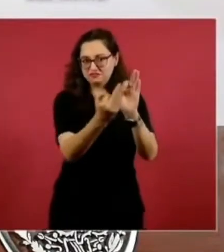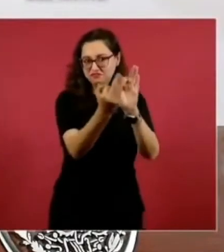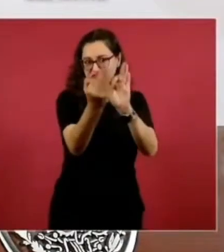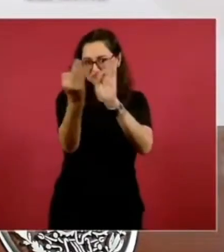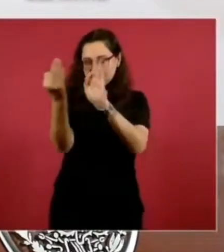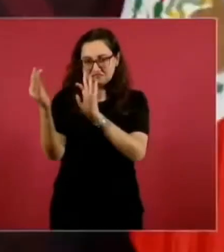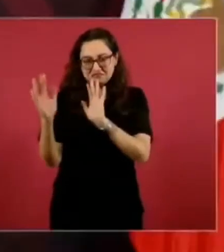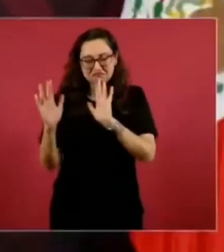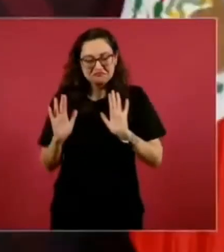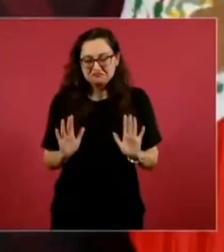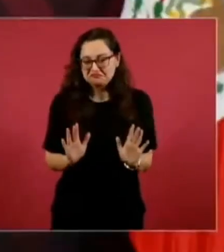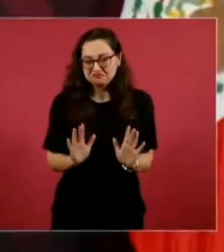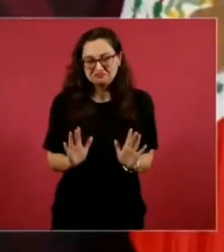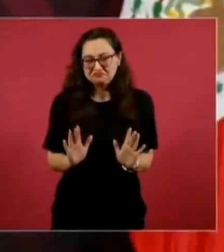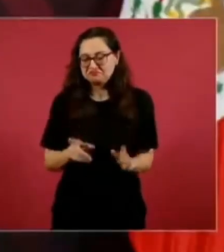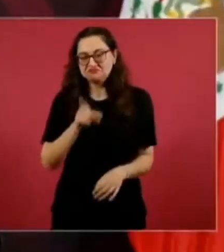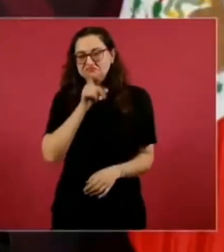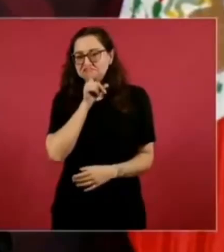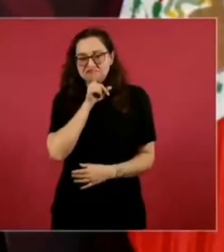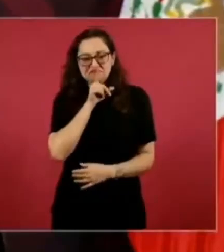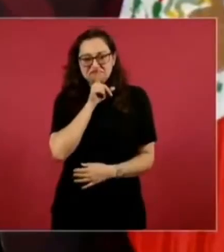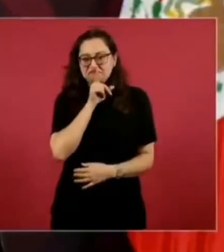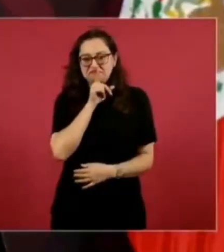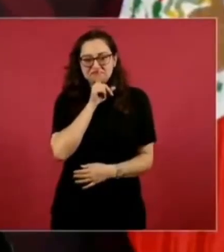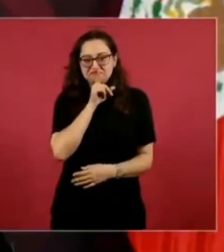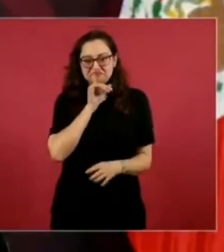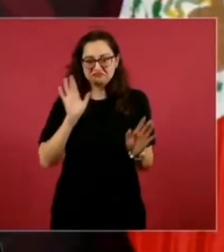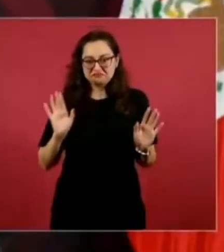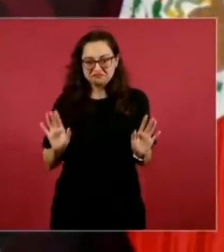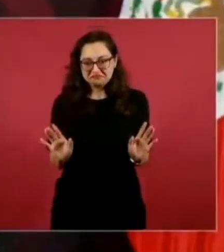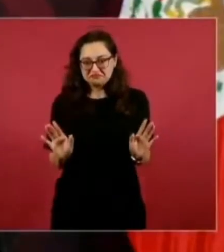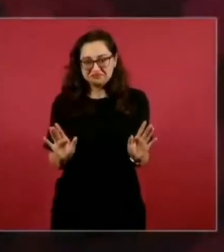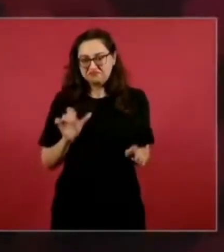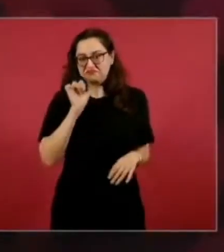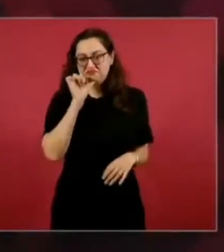aquí, por si sacaba el tema.